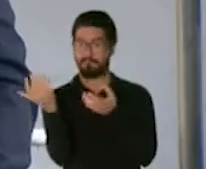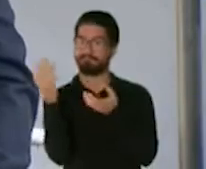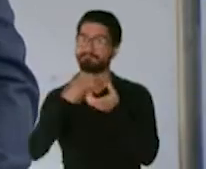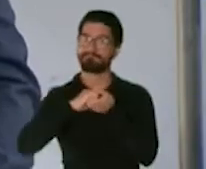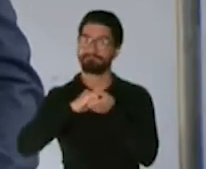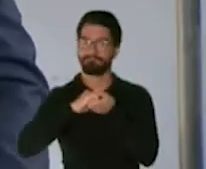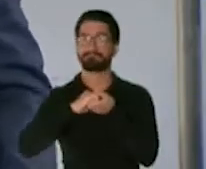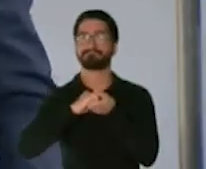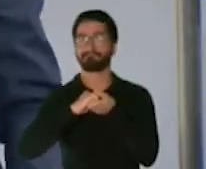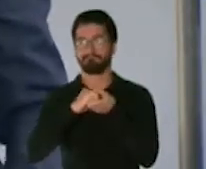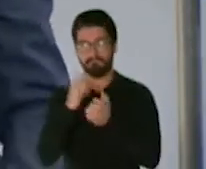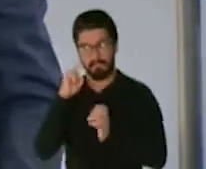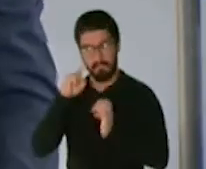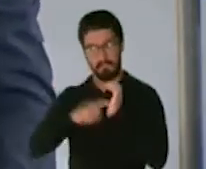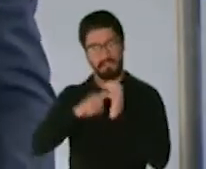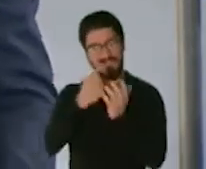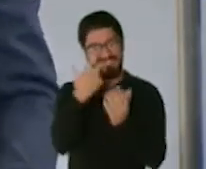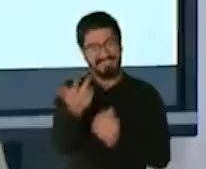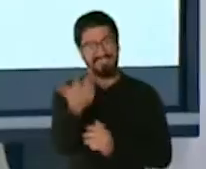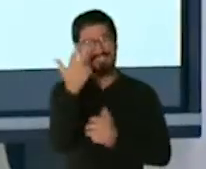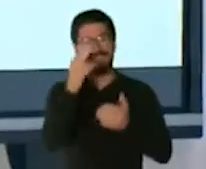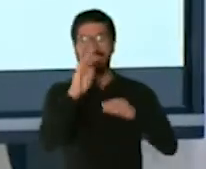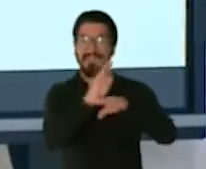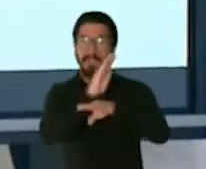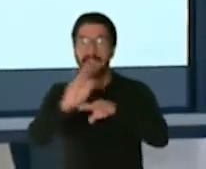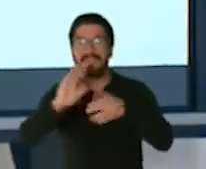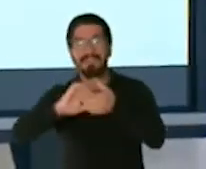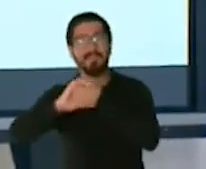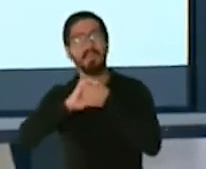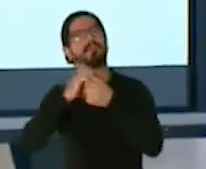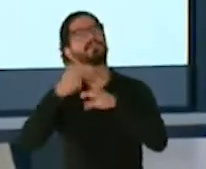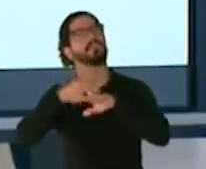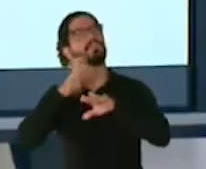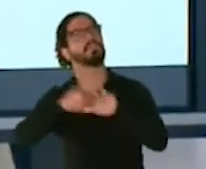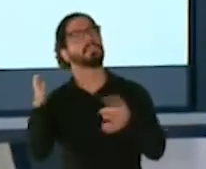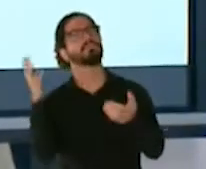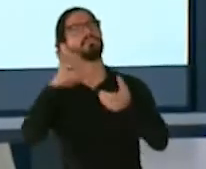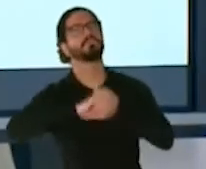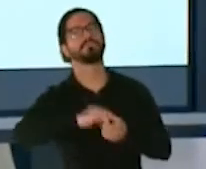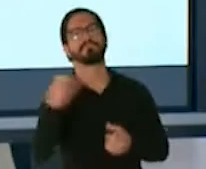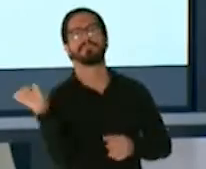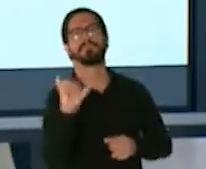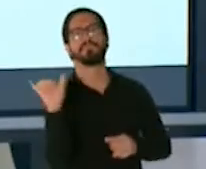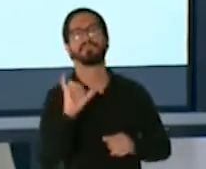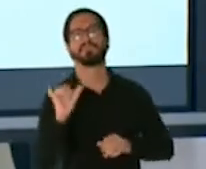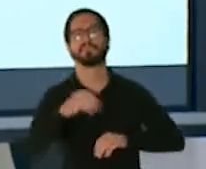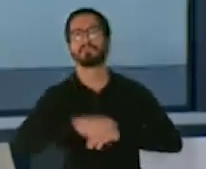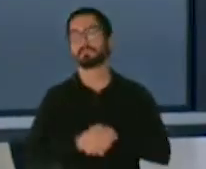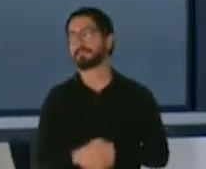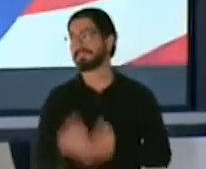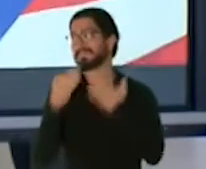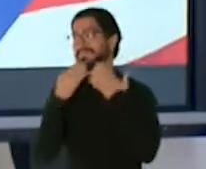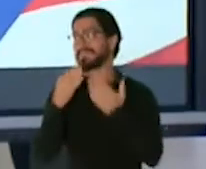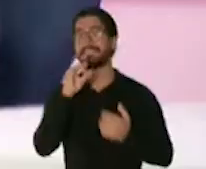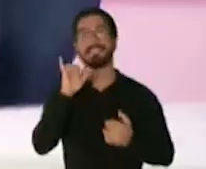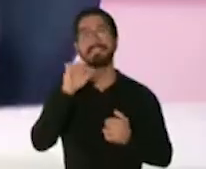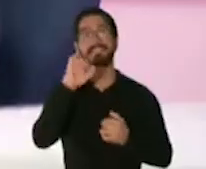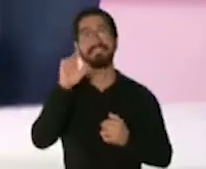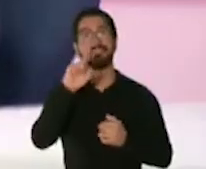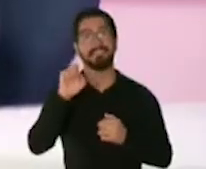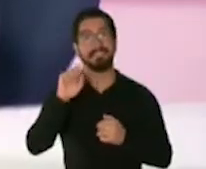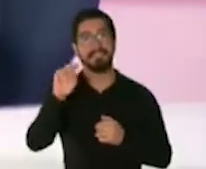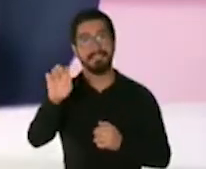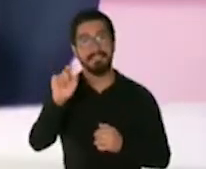unimos estas tres empresas el país se tiene que unir pues Giseth Arellano por haberse estrenado en televisión con nosotros a través de este